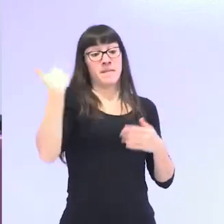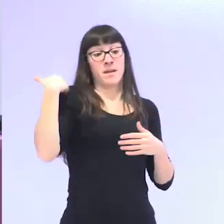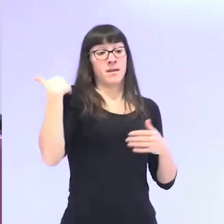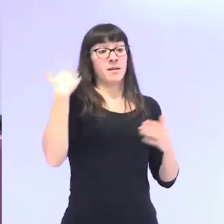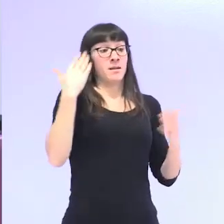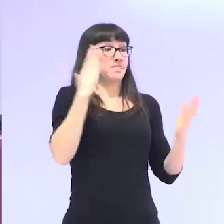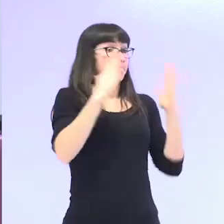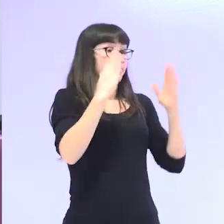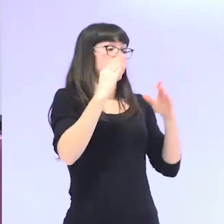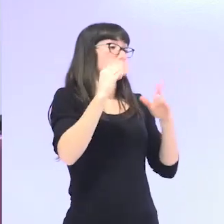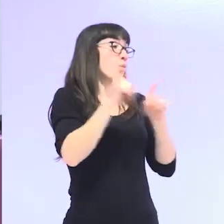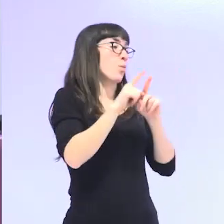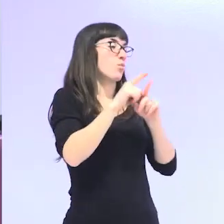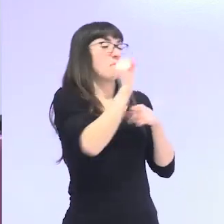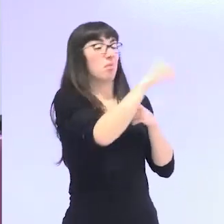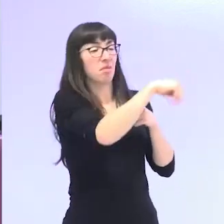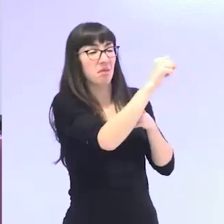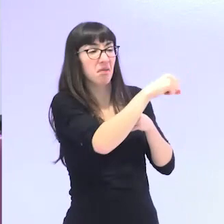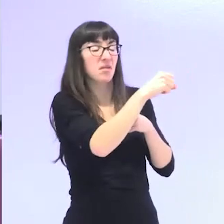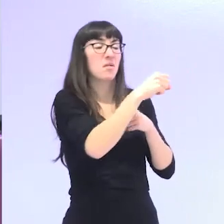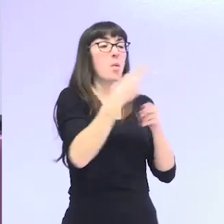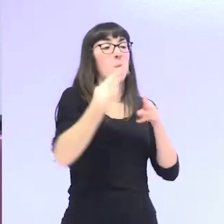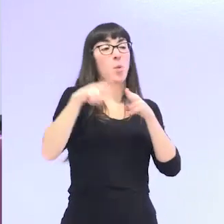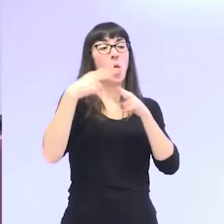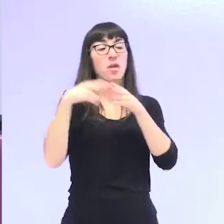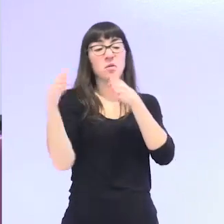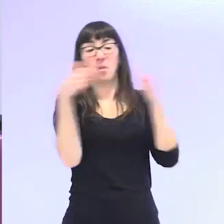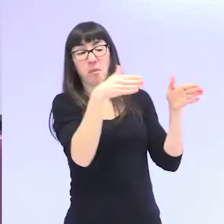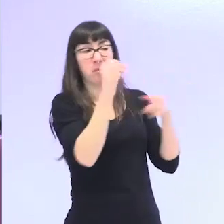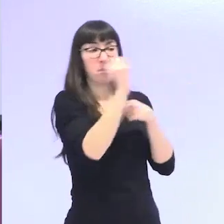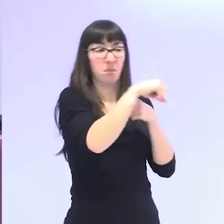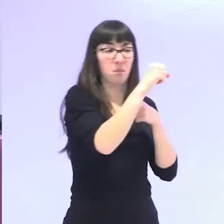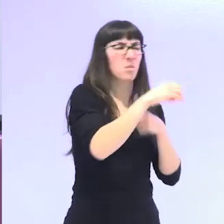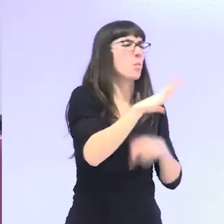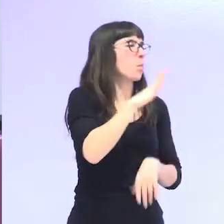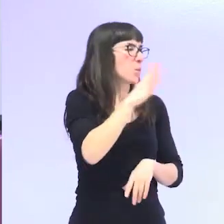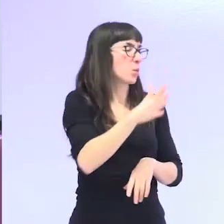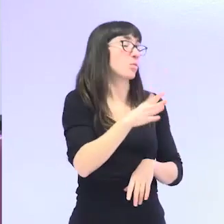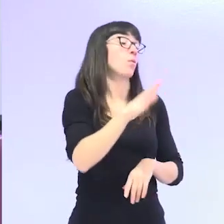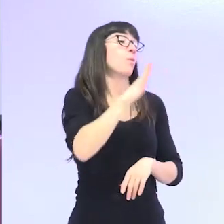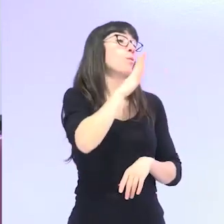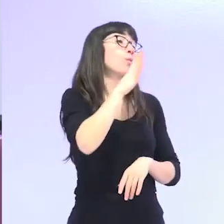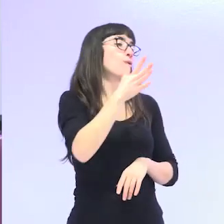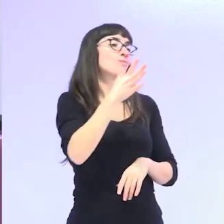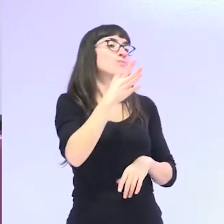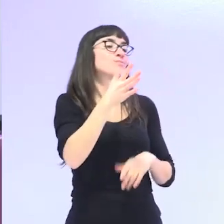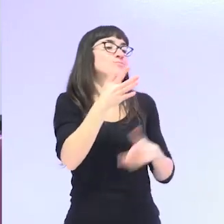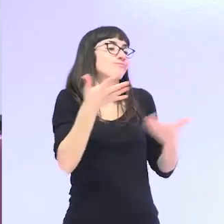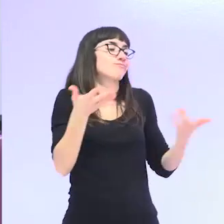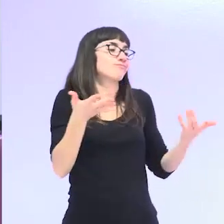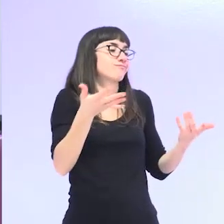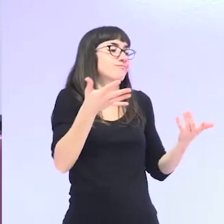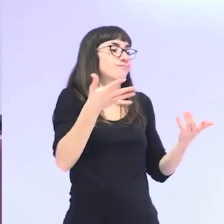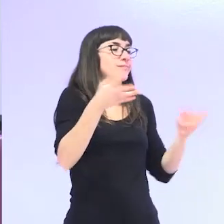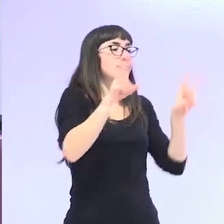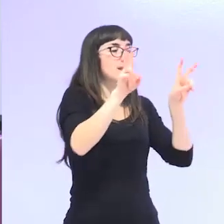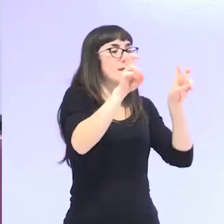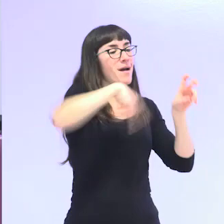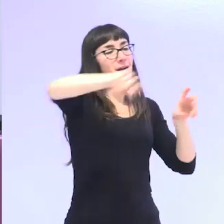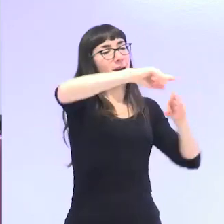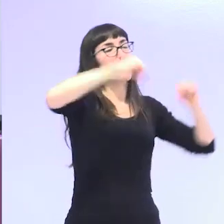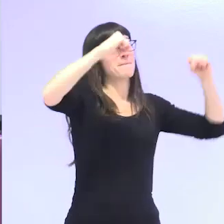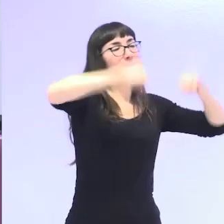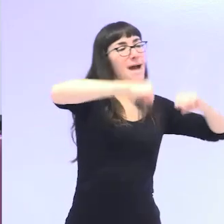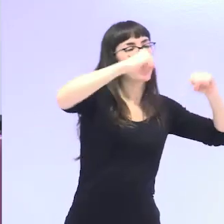poco introducido en la agenda política el estudio del envejecimiento, fundamentalmente era porque había estado muy desatendido el estudio del